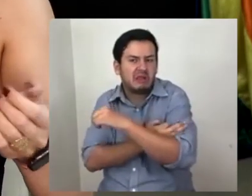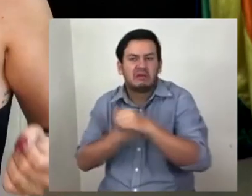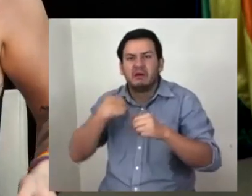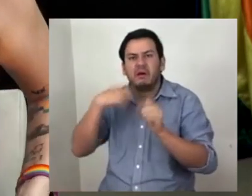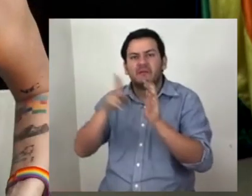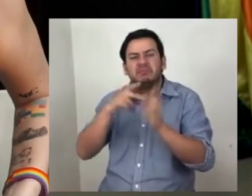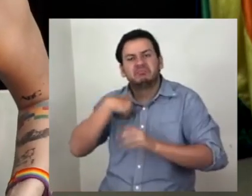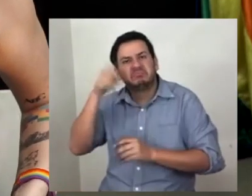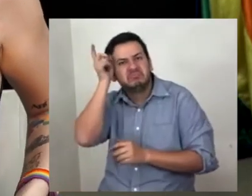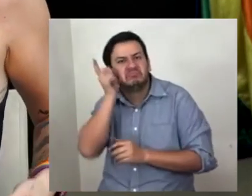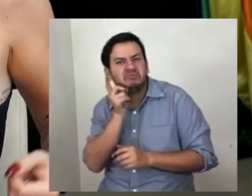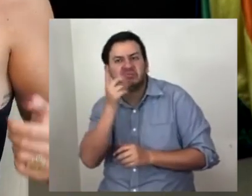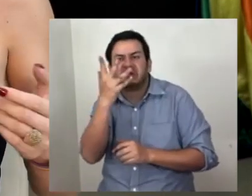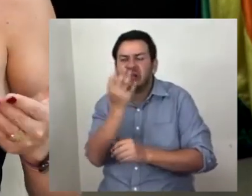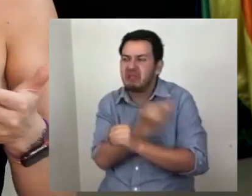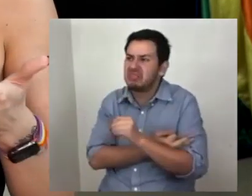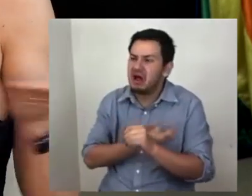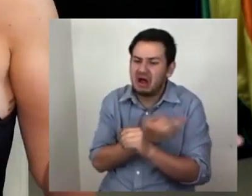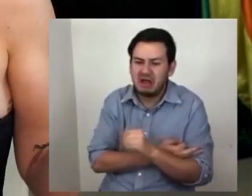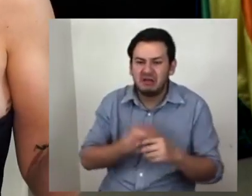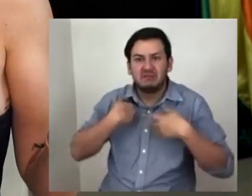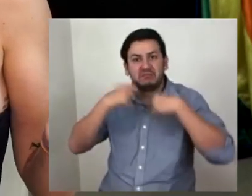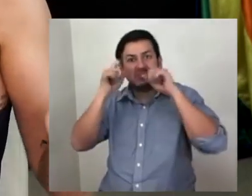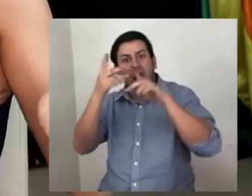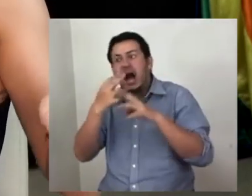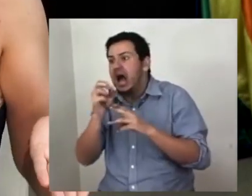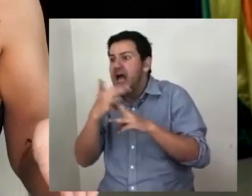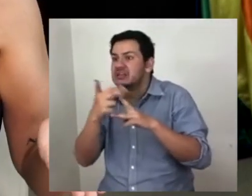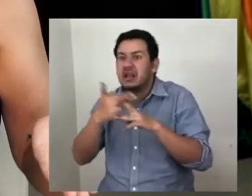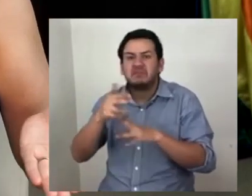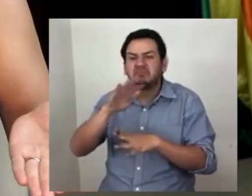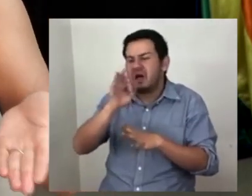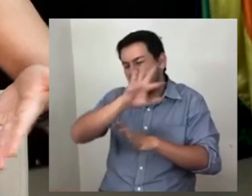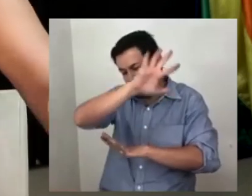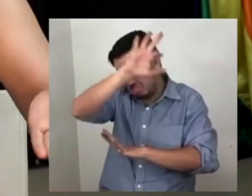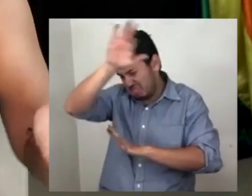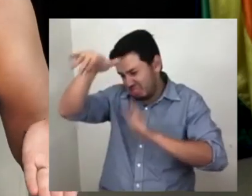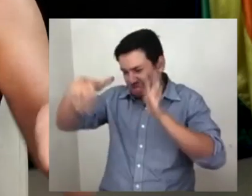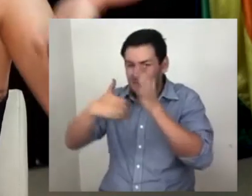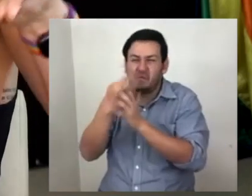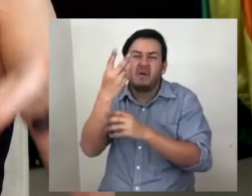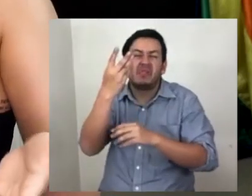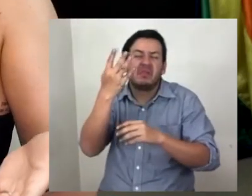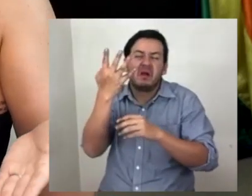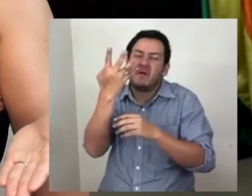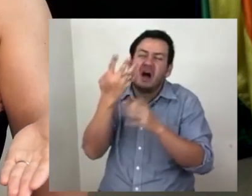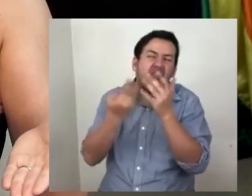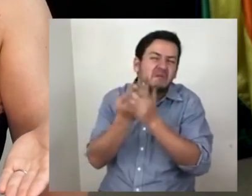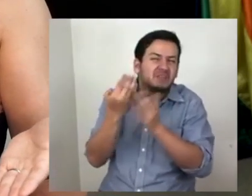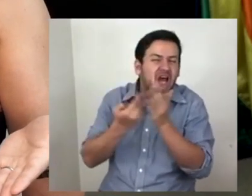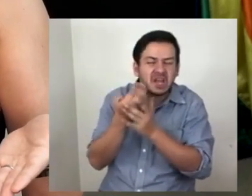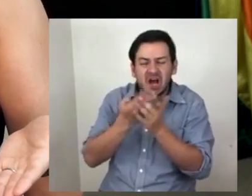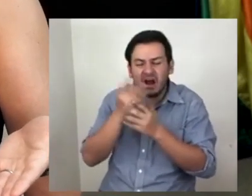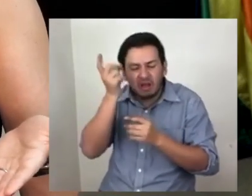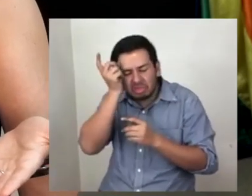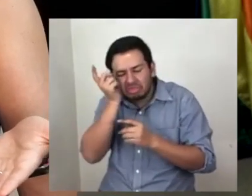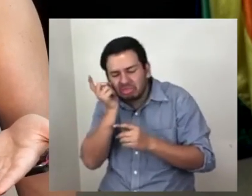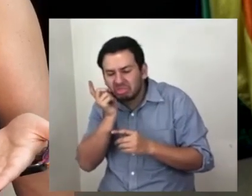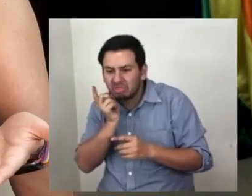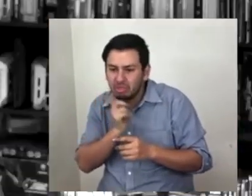la 1 pm, me activo las 5 pm y no entiendo absolutamente nada con el mundo. Respondo mensajes de texto hasta las 4 am y luego me voy a dormir.